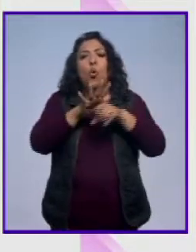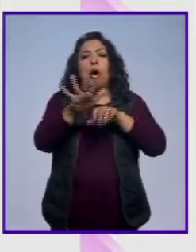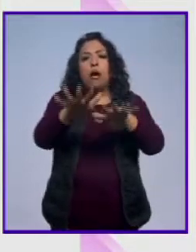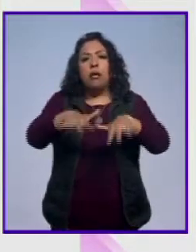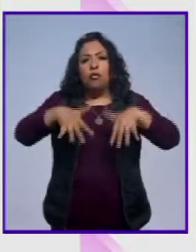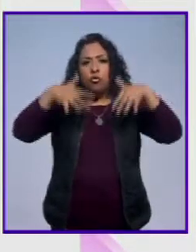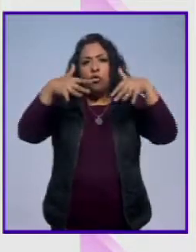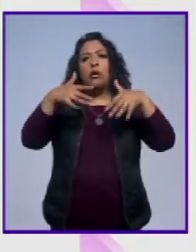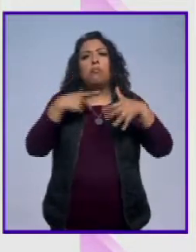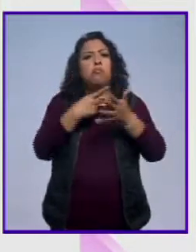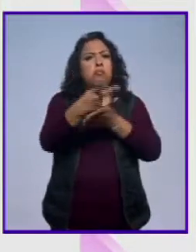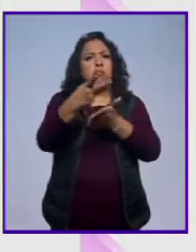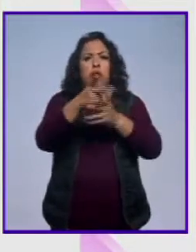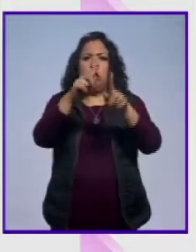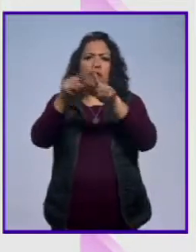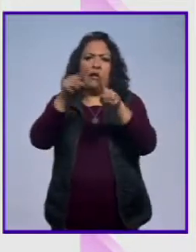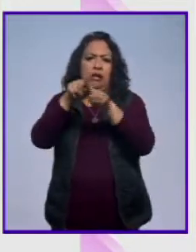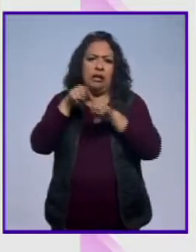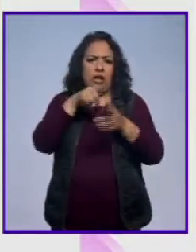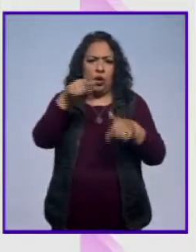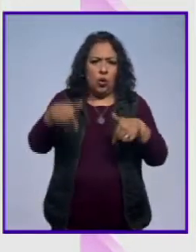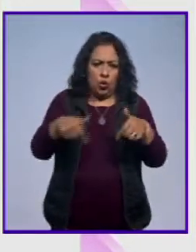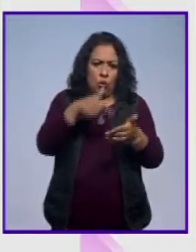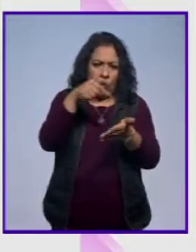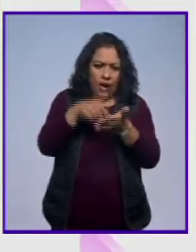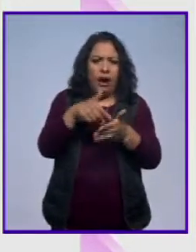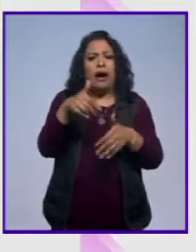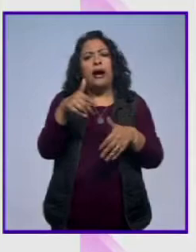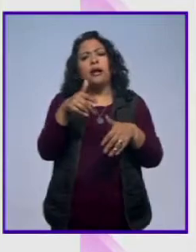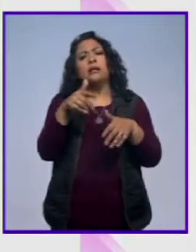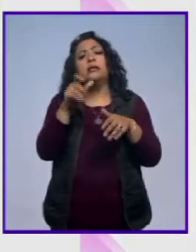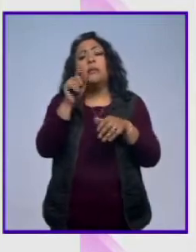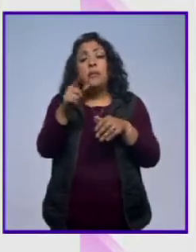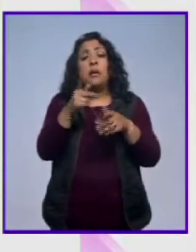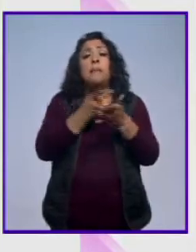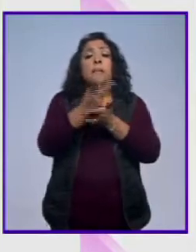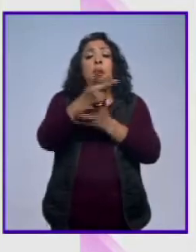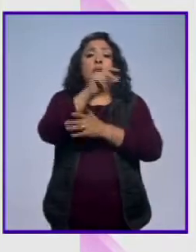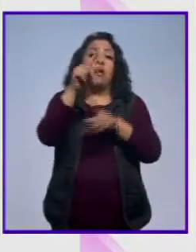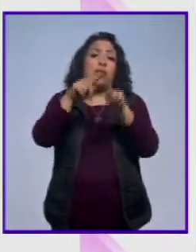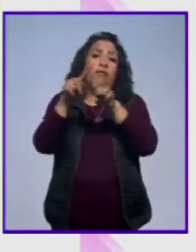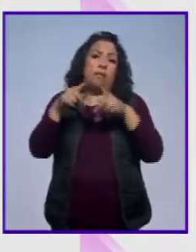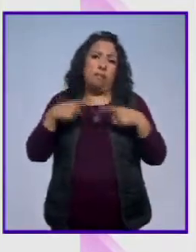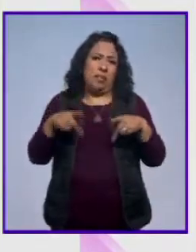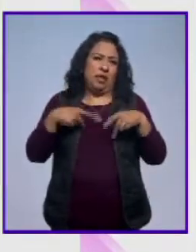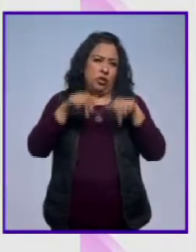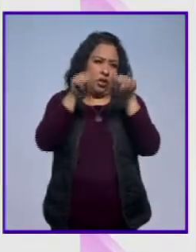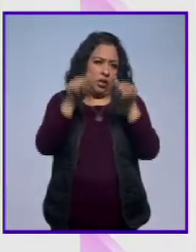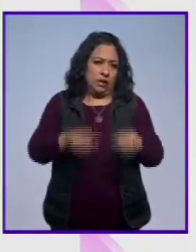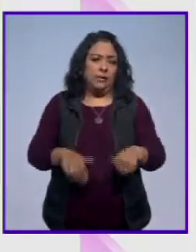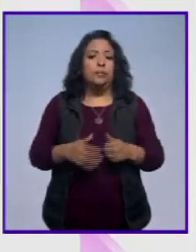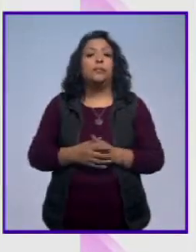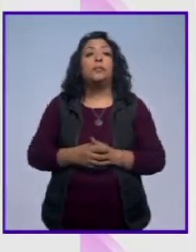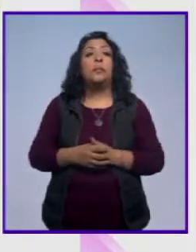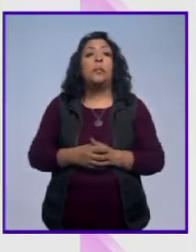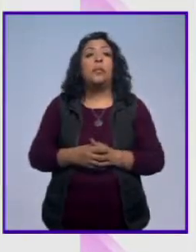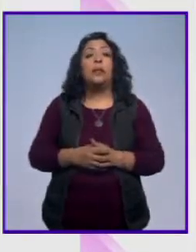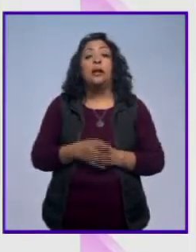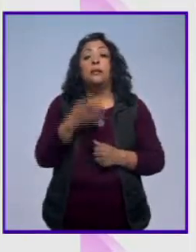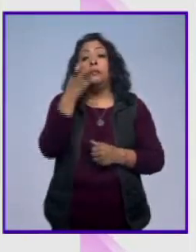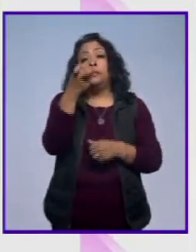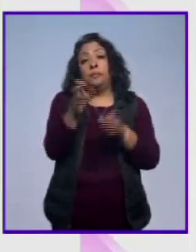y premiar todos los recintos y premiar a todos los artistas que se presentan en todos estos recintos. Es la